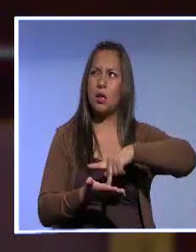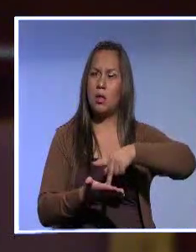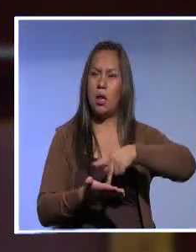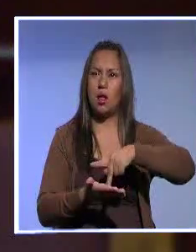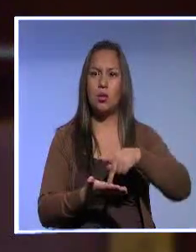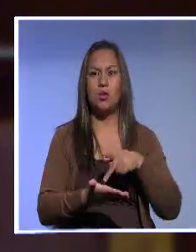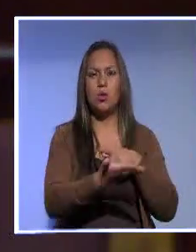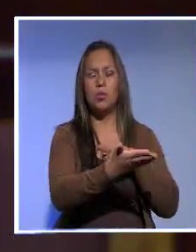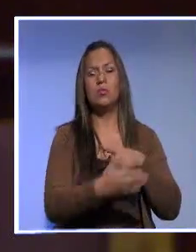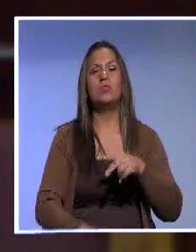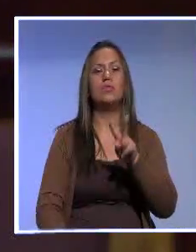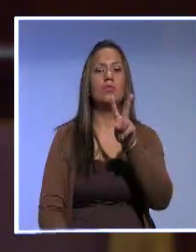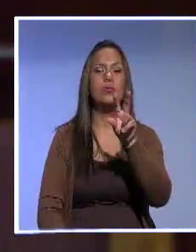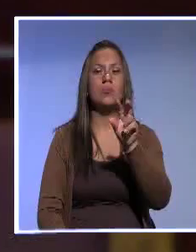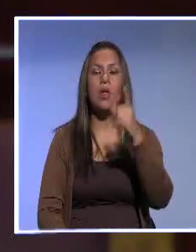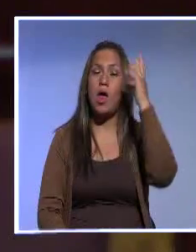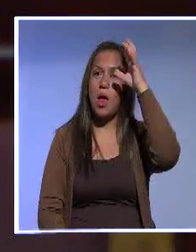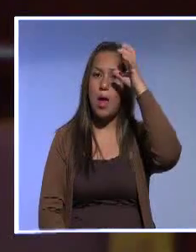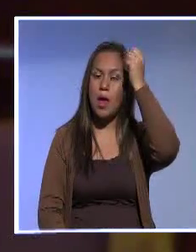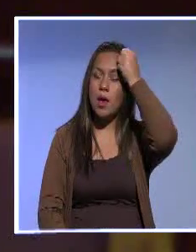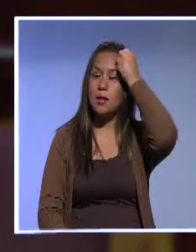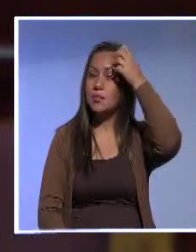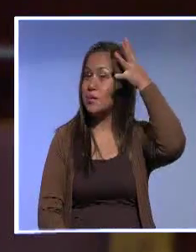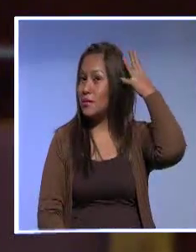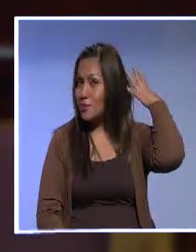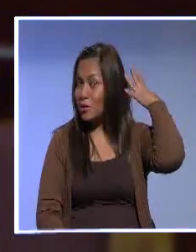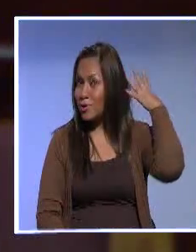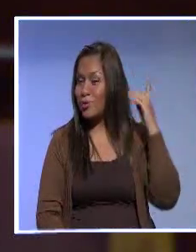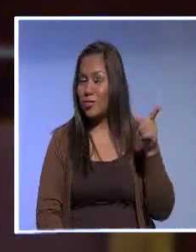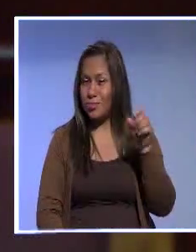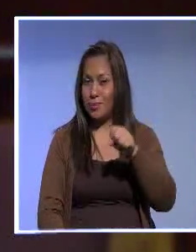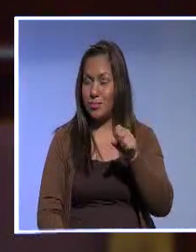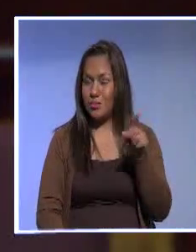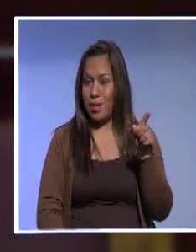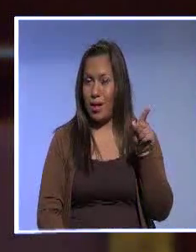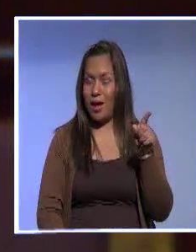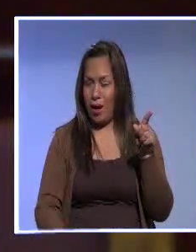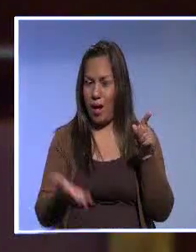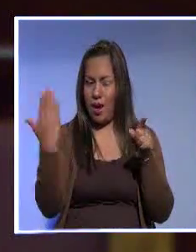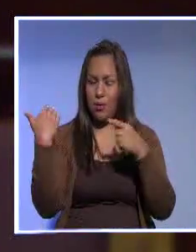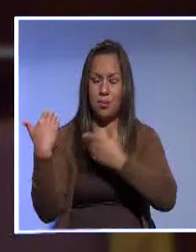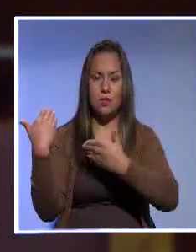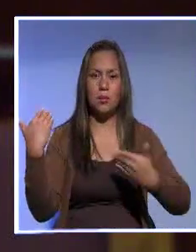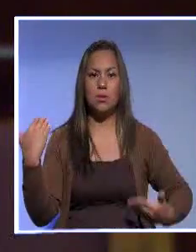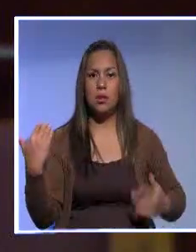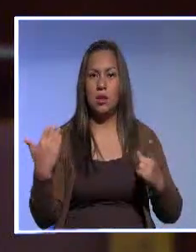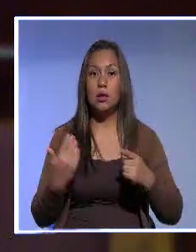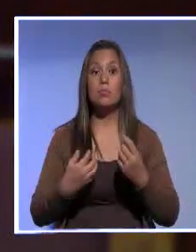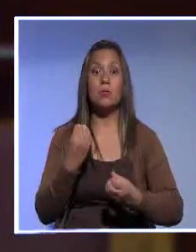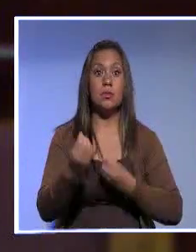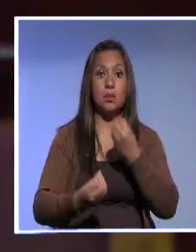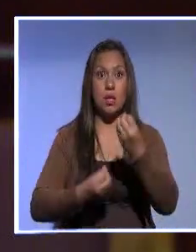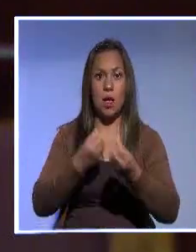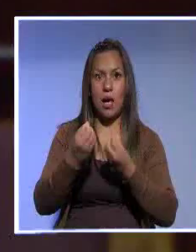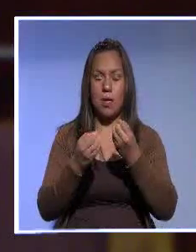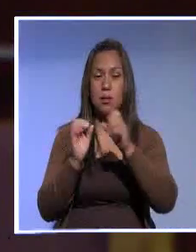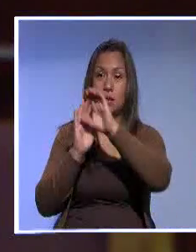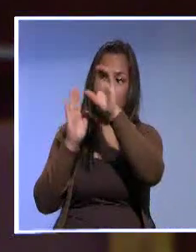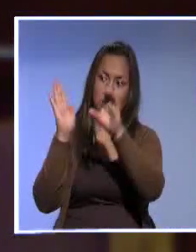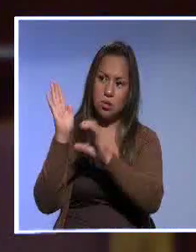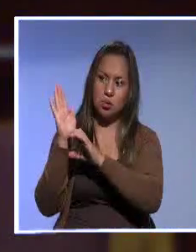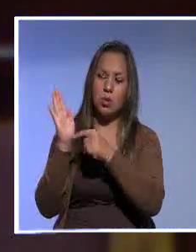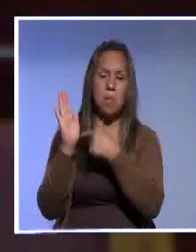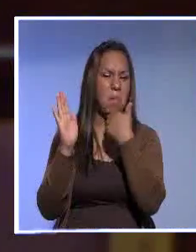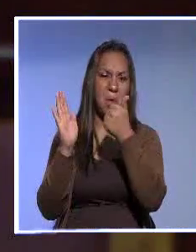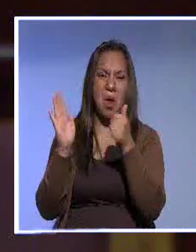hoy fallecido, y los bloques parlamentarios de ese entonces derogaron en la Constitución